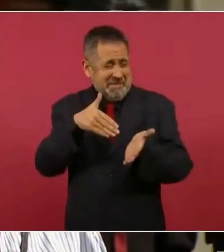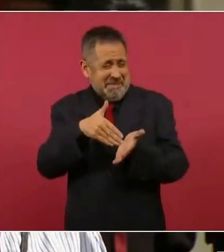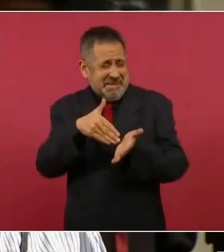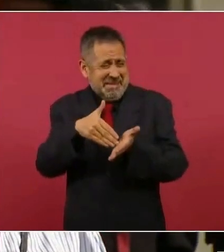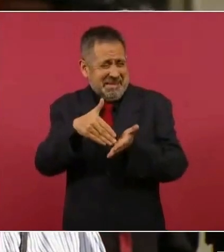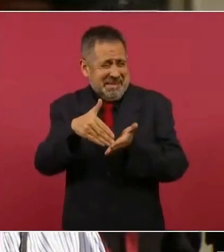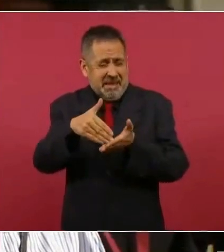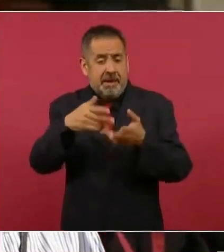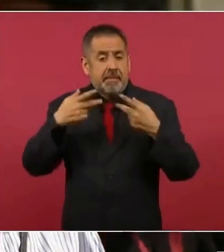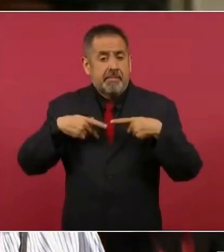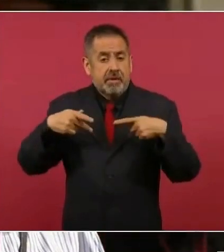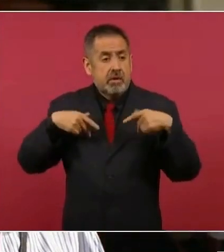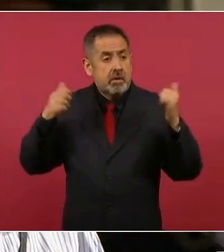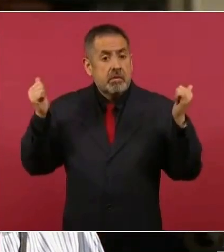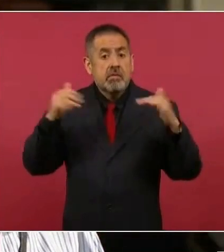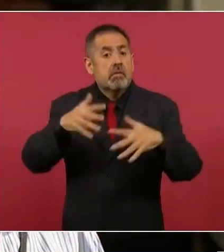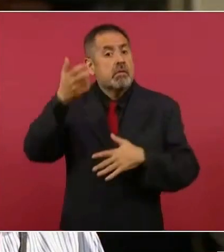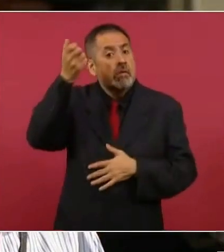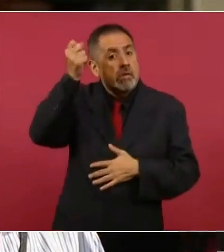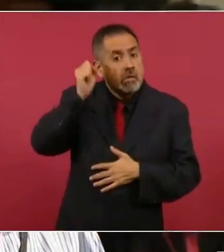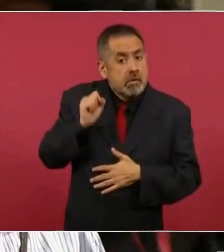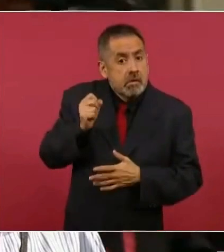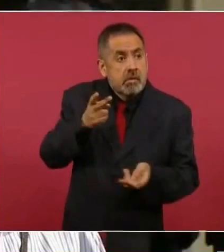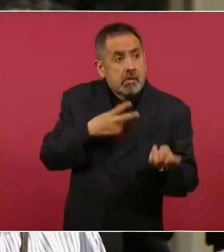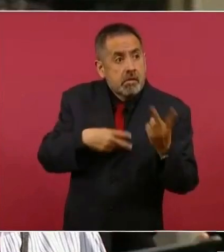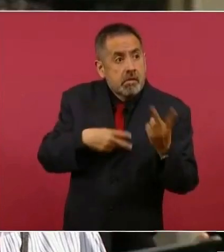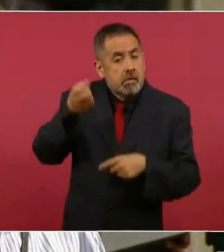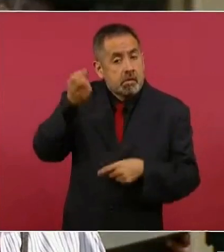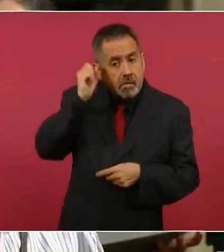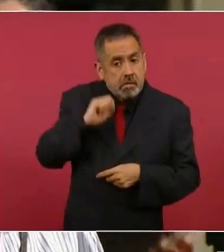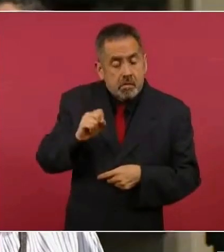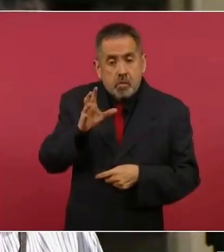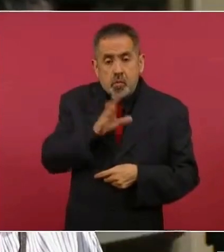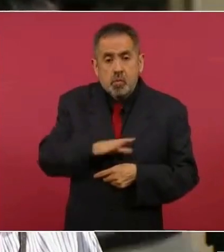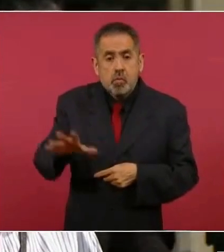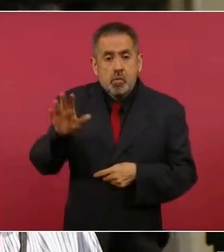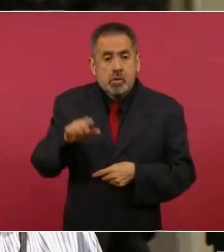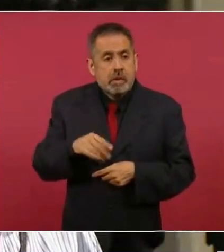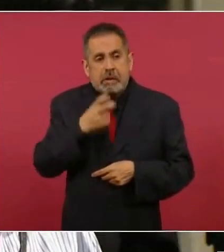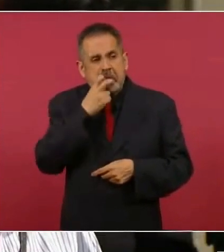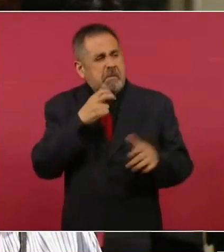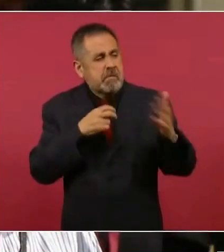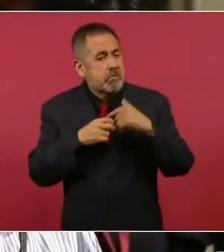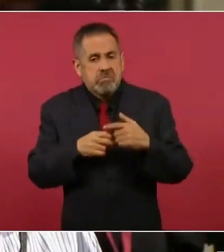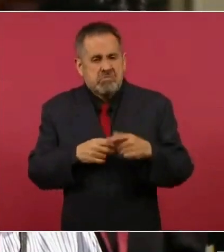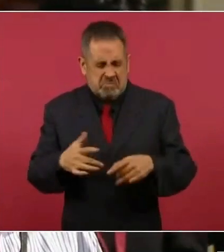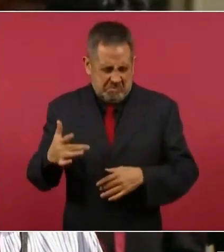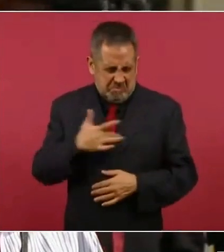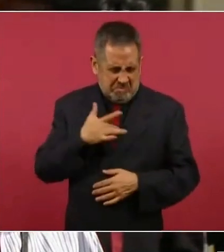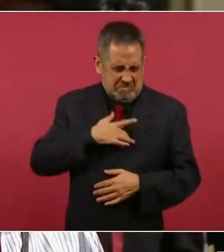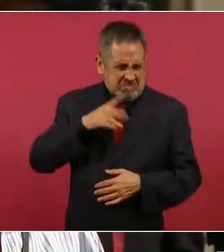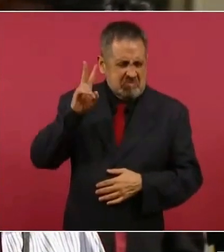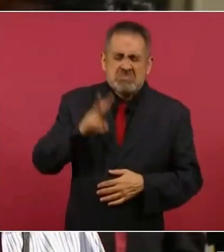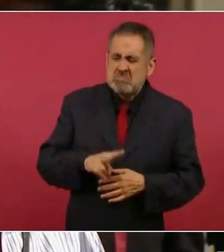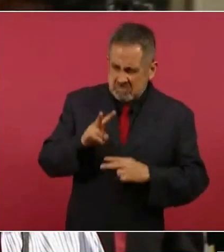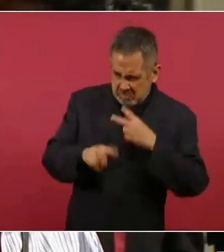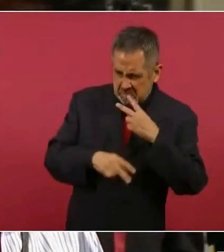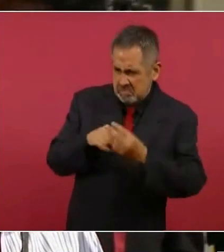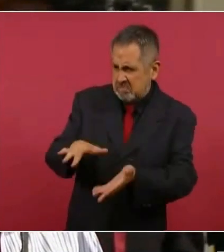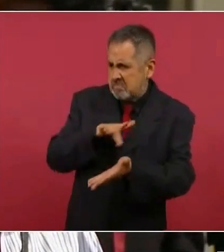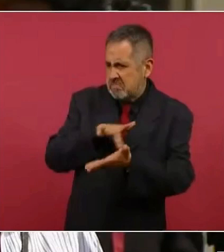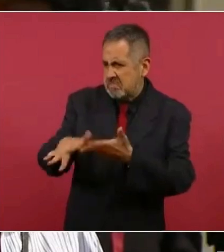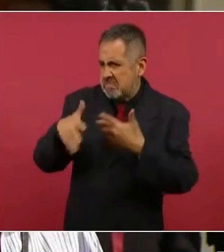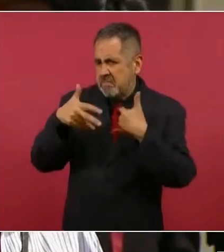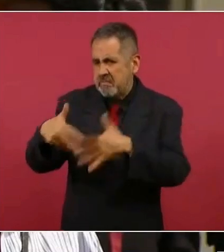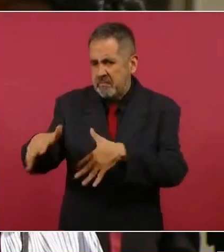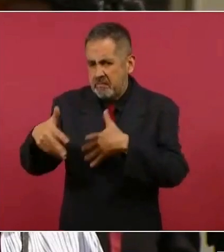personas, miles de sinaloenses y que la verdad no fueron acarreados de corazón y sentimientos que estuvieron acá. Hay